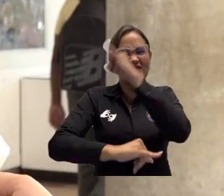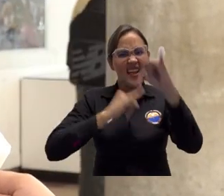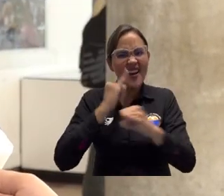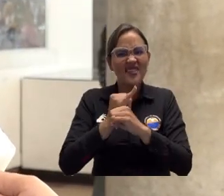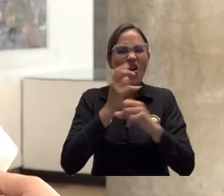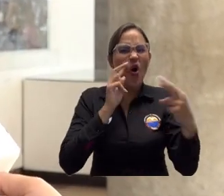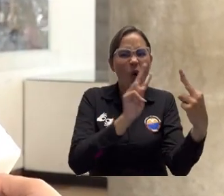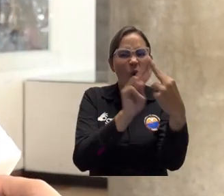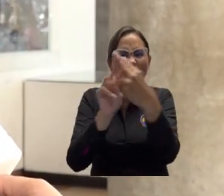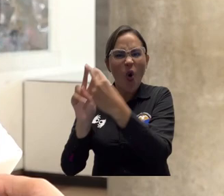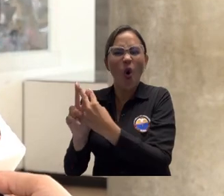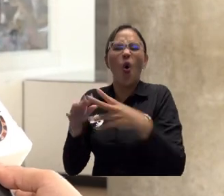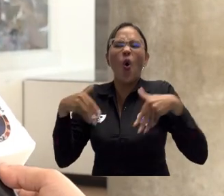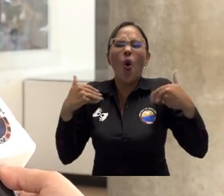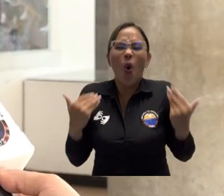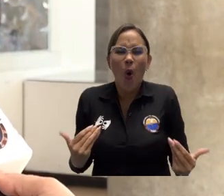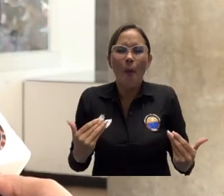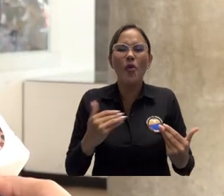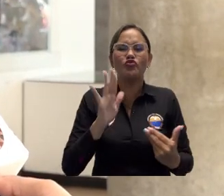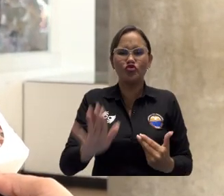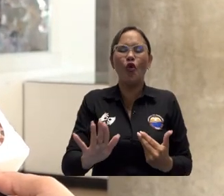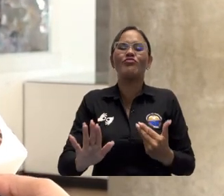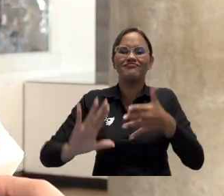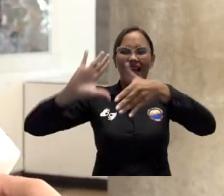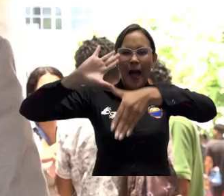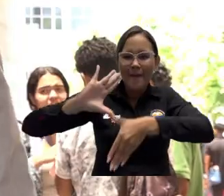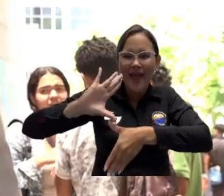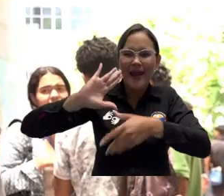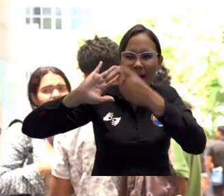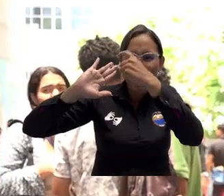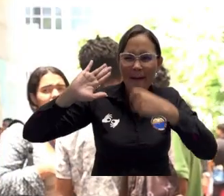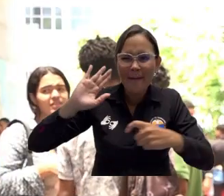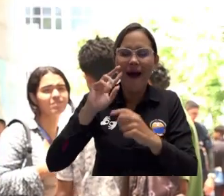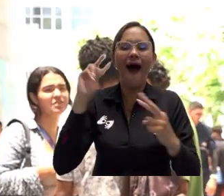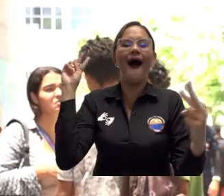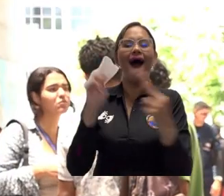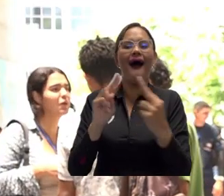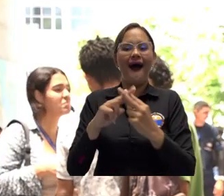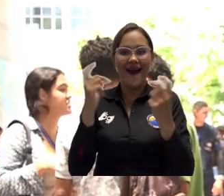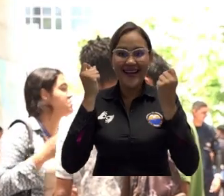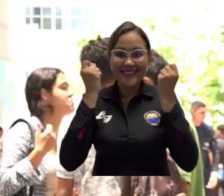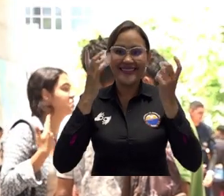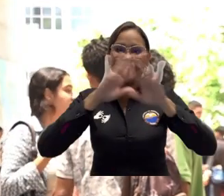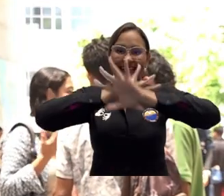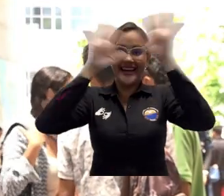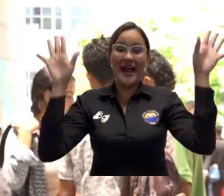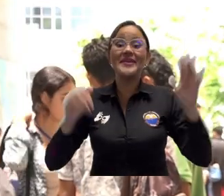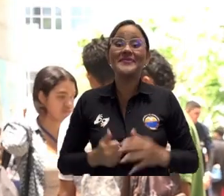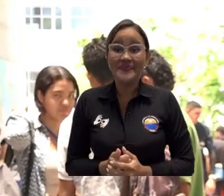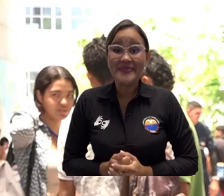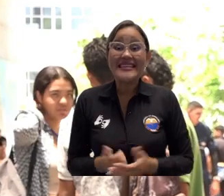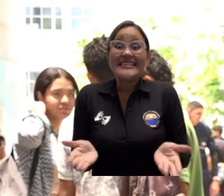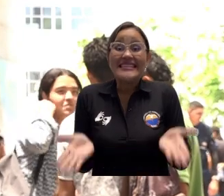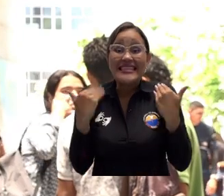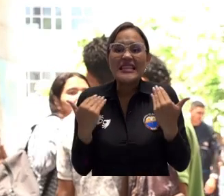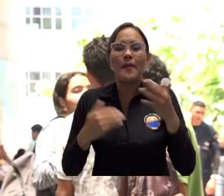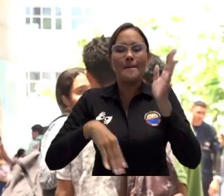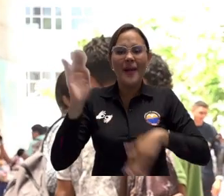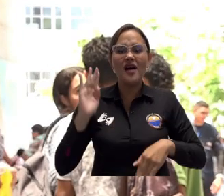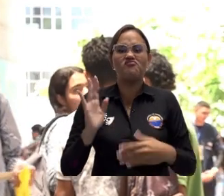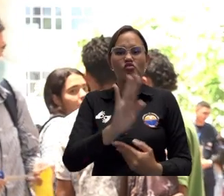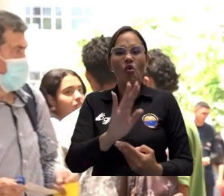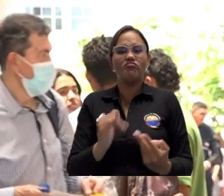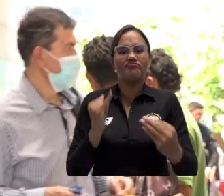interculturales de los pueblos a nivel América. Solamente a través de la discusión colegiada, multidisciplinar, nosotros